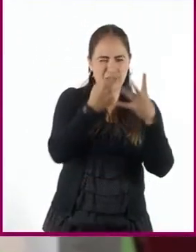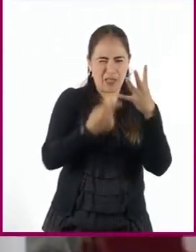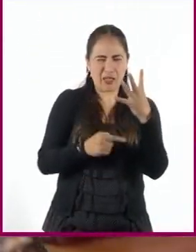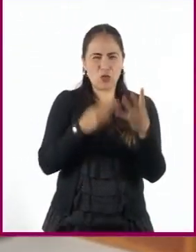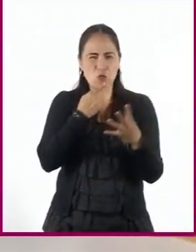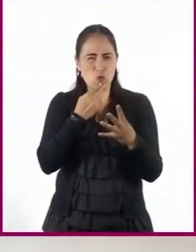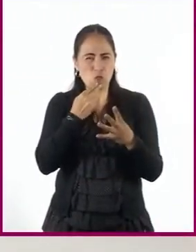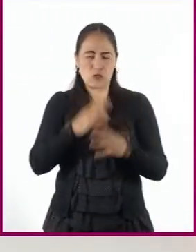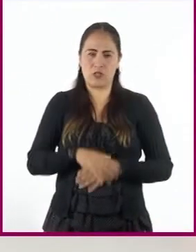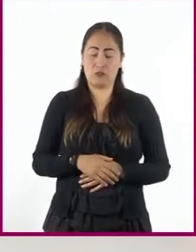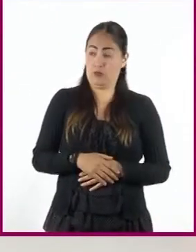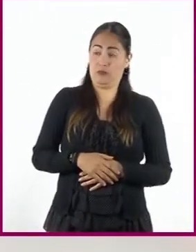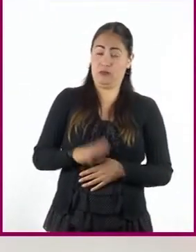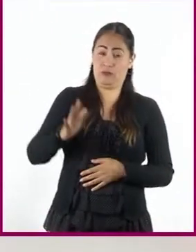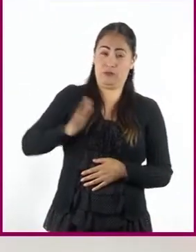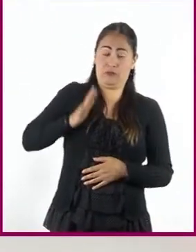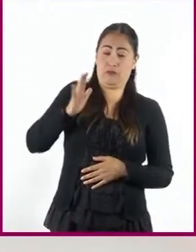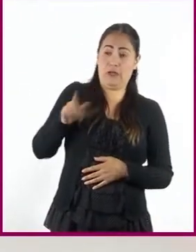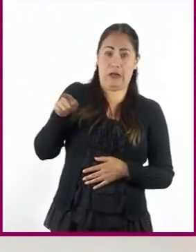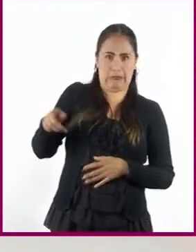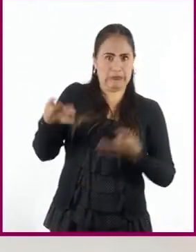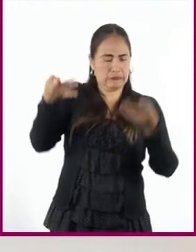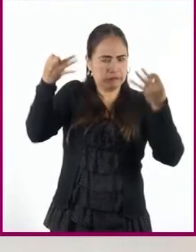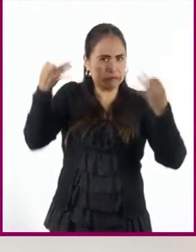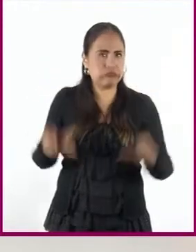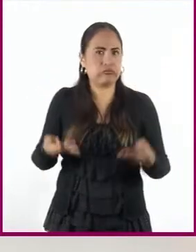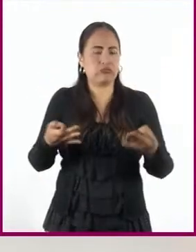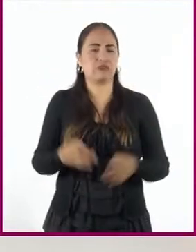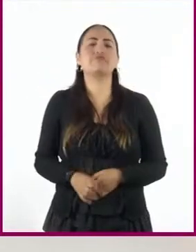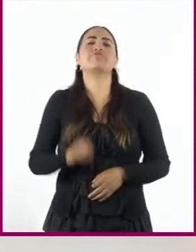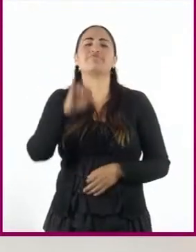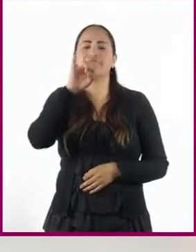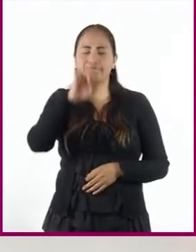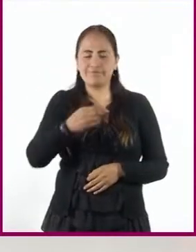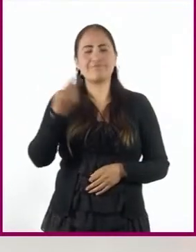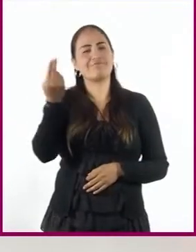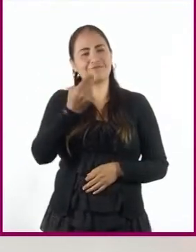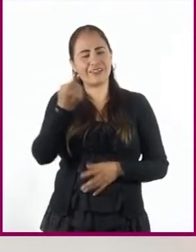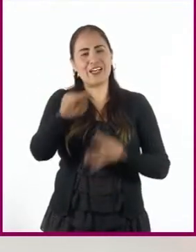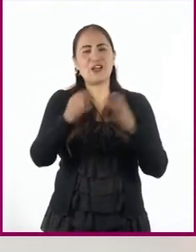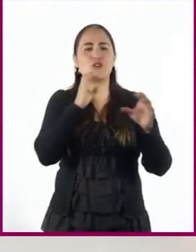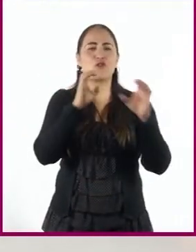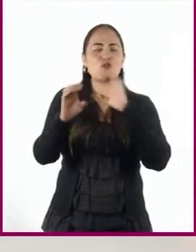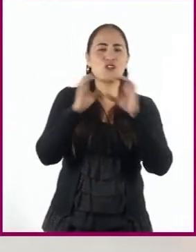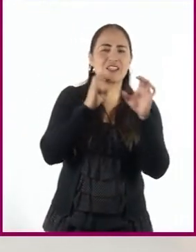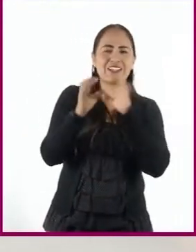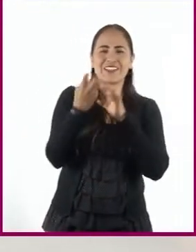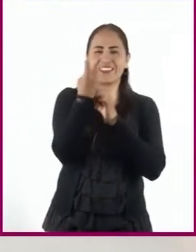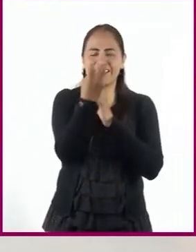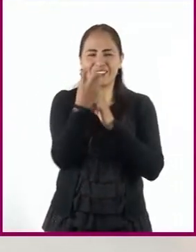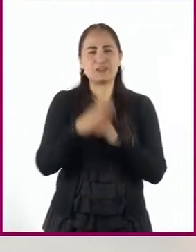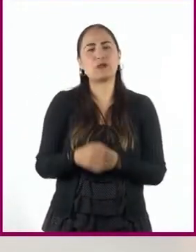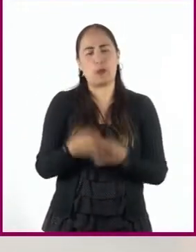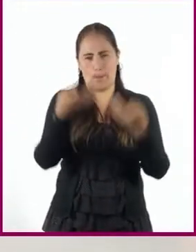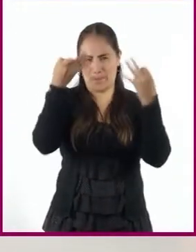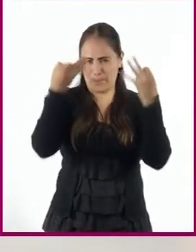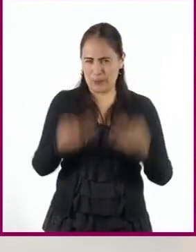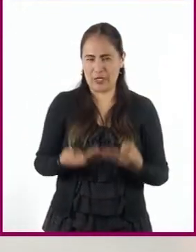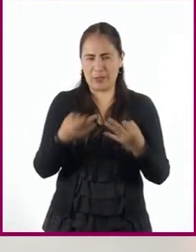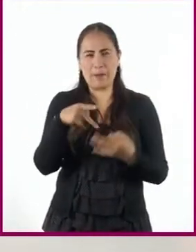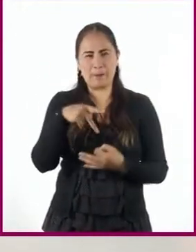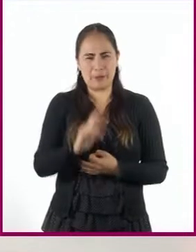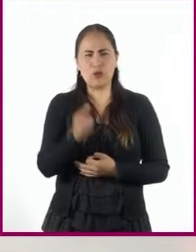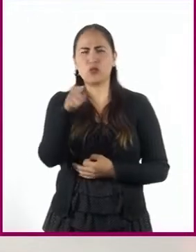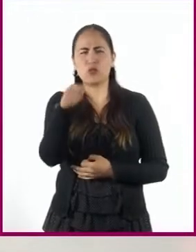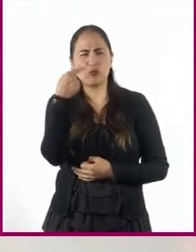¿Cuánta formalidad, profesor? Claro, es la que se requiere en una situación comunicativa de este tipo. Pero veamos qué